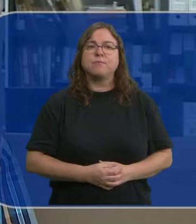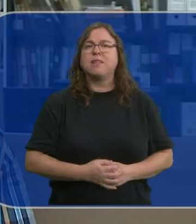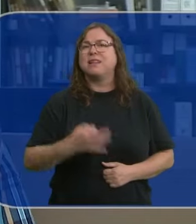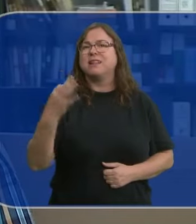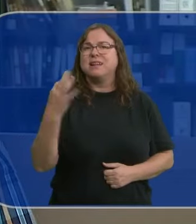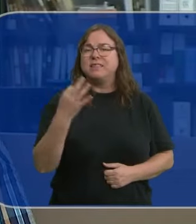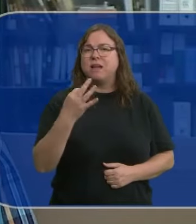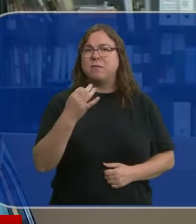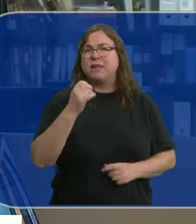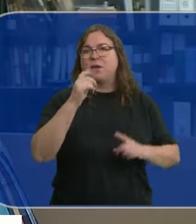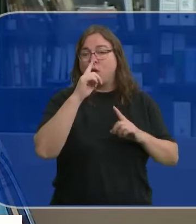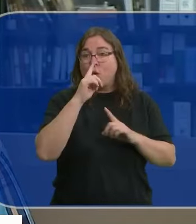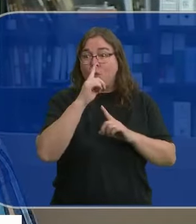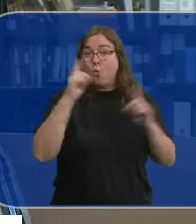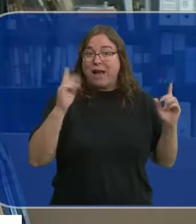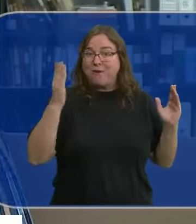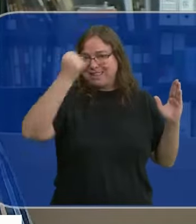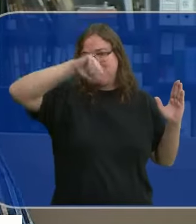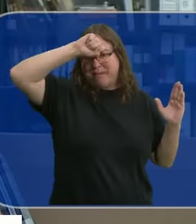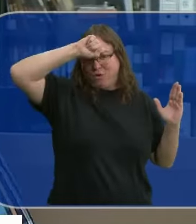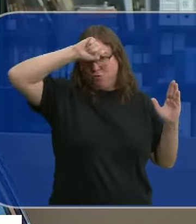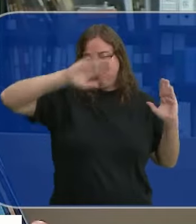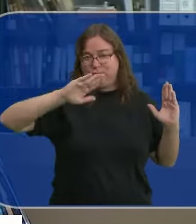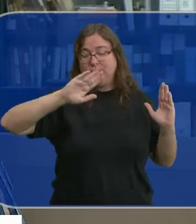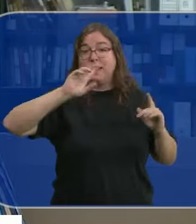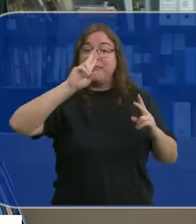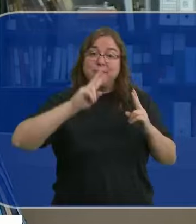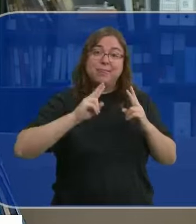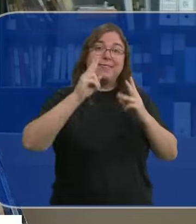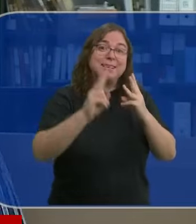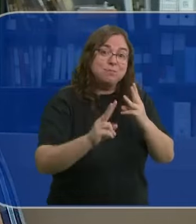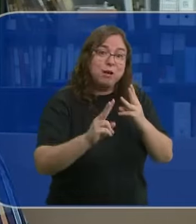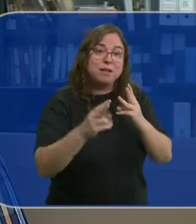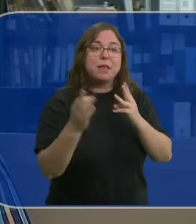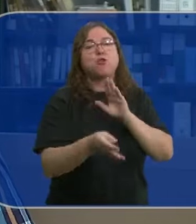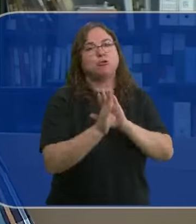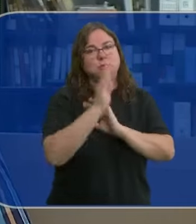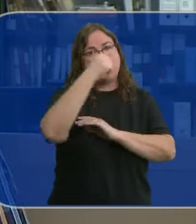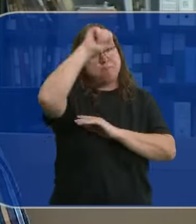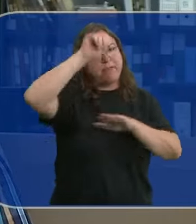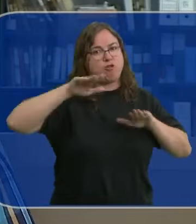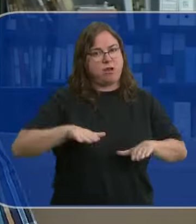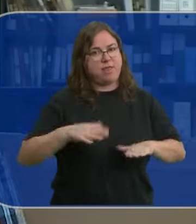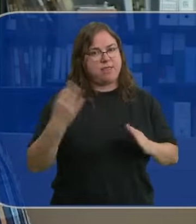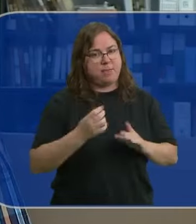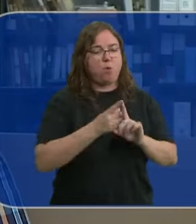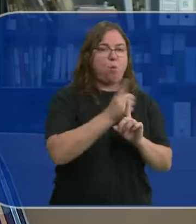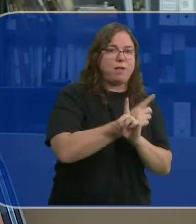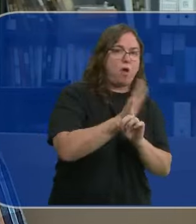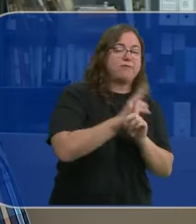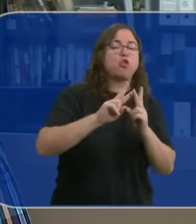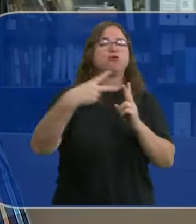Tienes que estar un año anterior empadronado y luego los dos posteriores a recibir la ayuda también residiendo y empadronado en